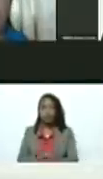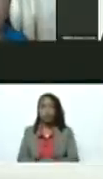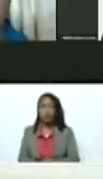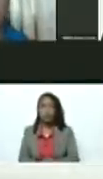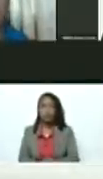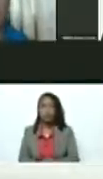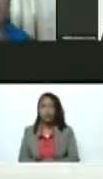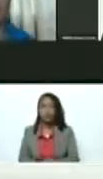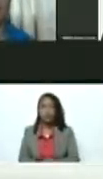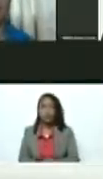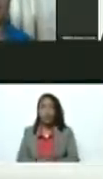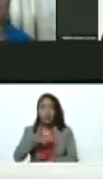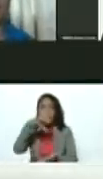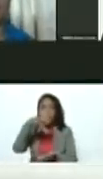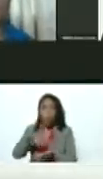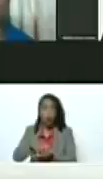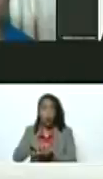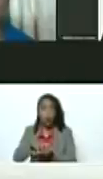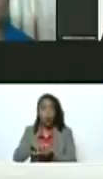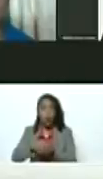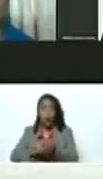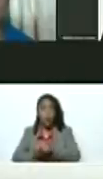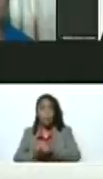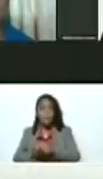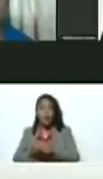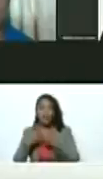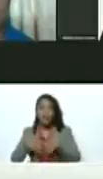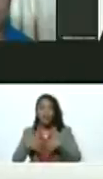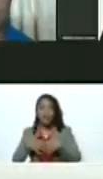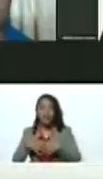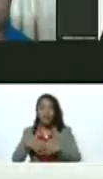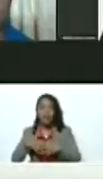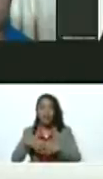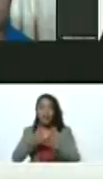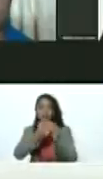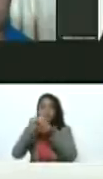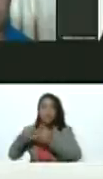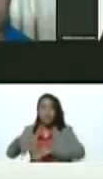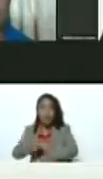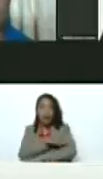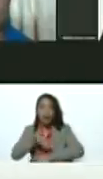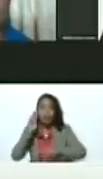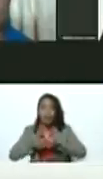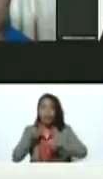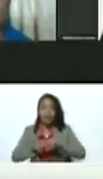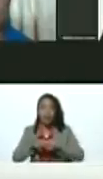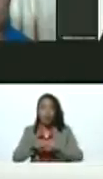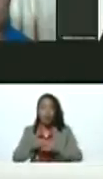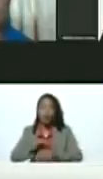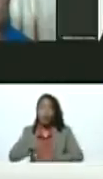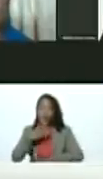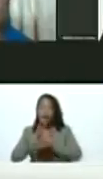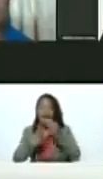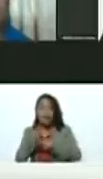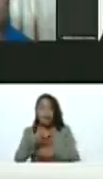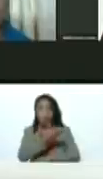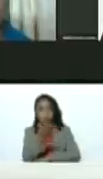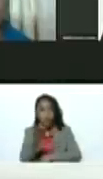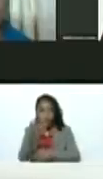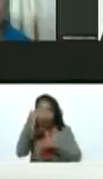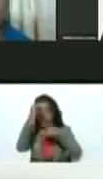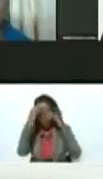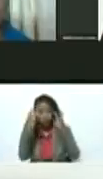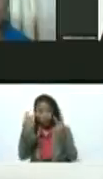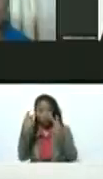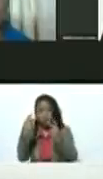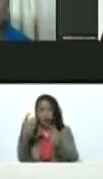regional con las plantas de asfaltado y poder llegar fíjense ustedes hasta los lugares más